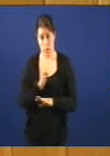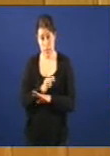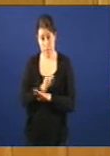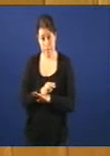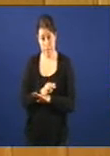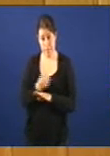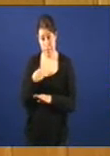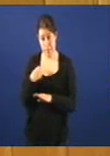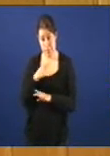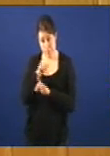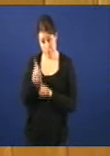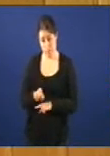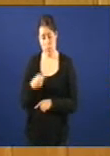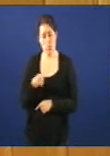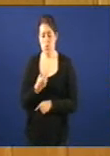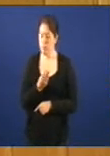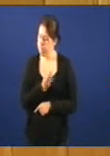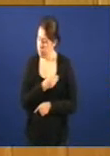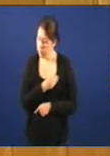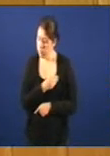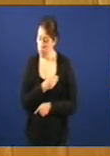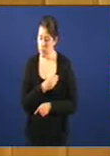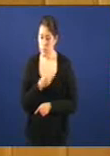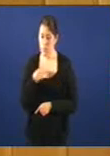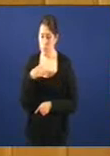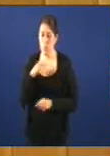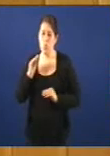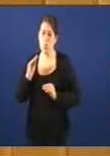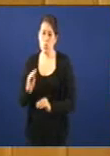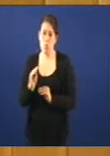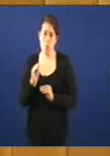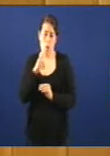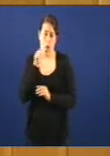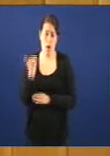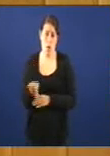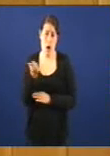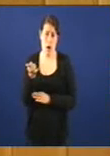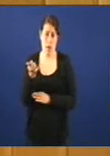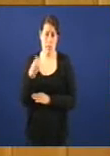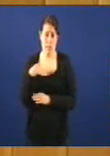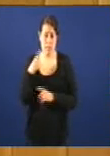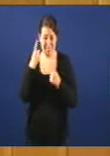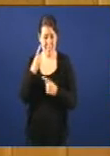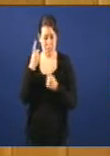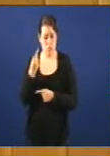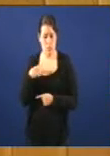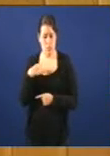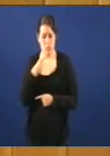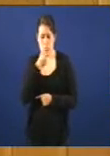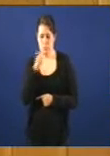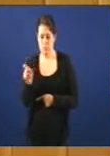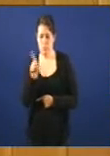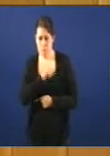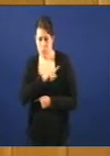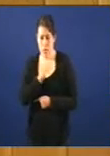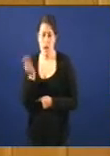desta pregunta eu lamento de verdade a linguaxe que o seu grupo emprega nesta Cámara cunha intención claramente despectiva e penso